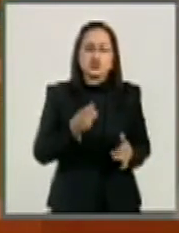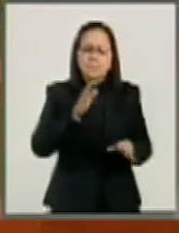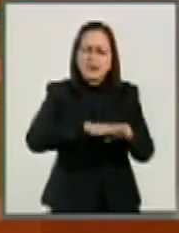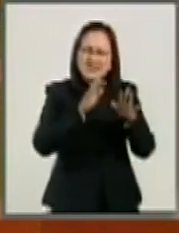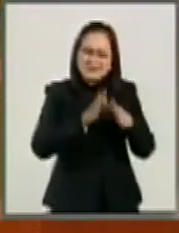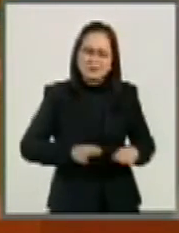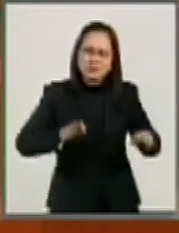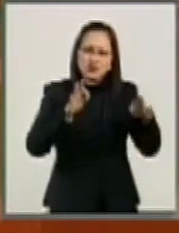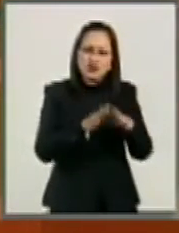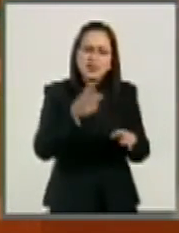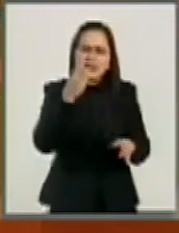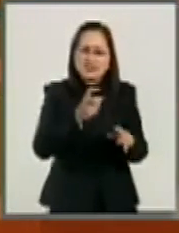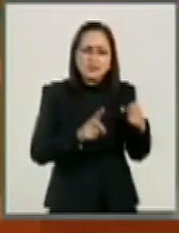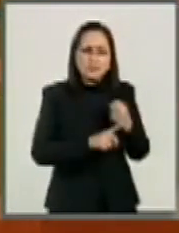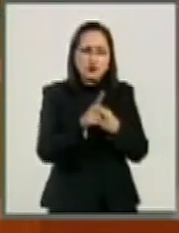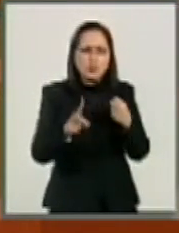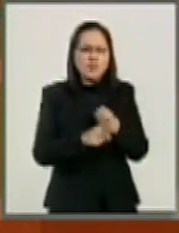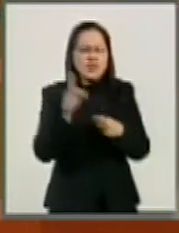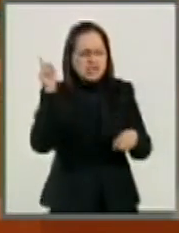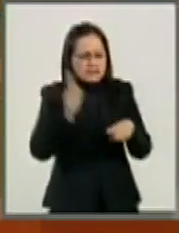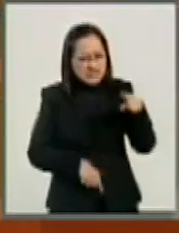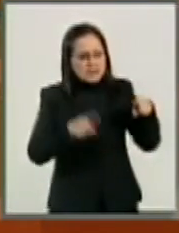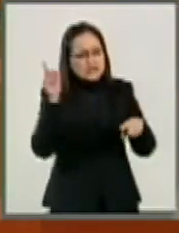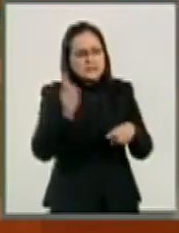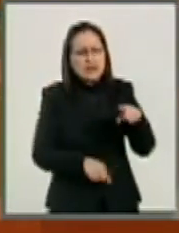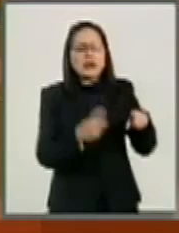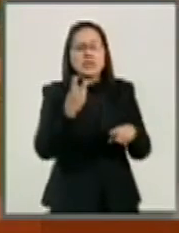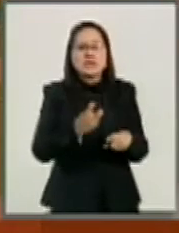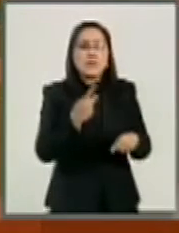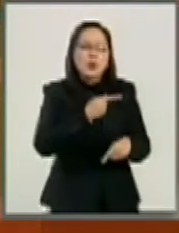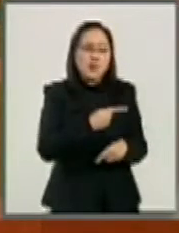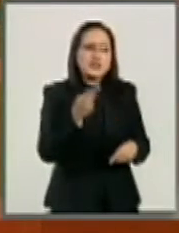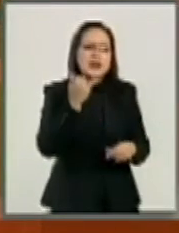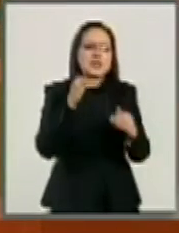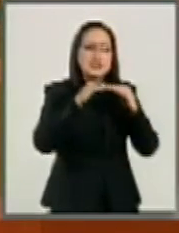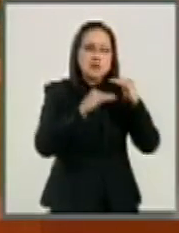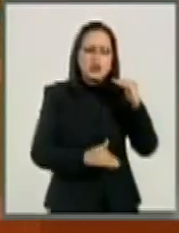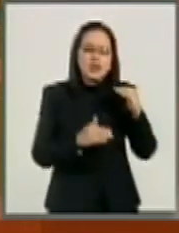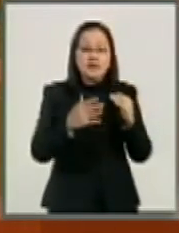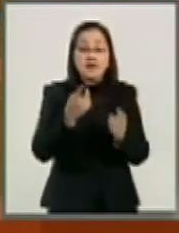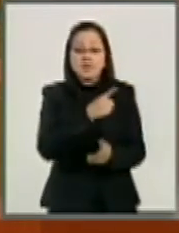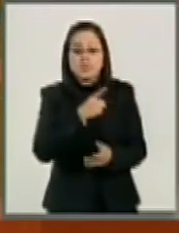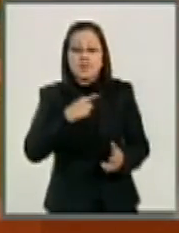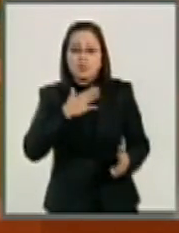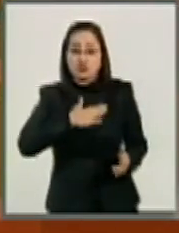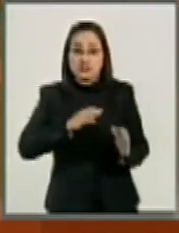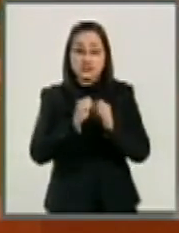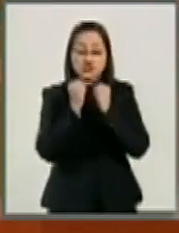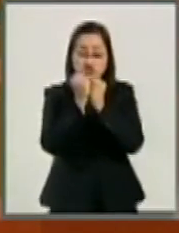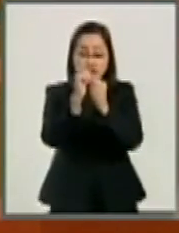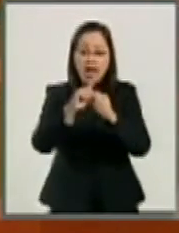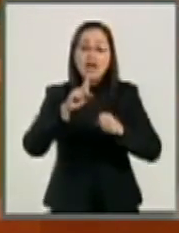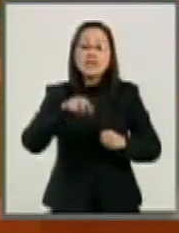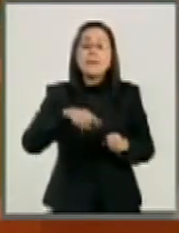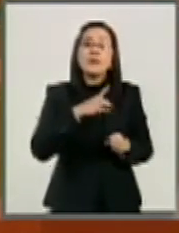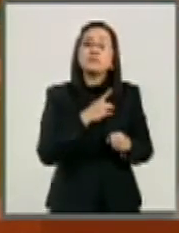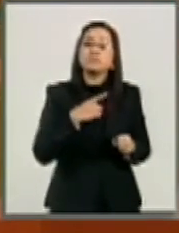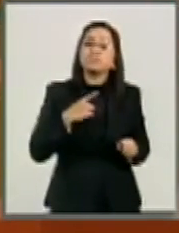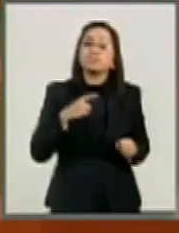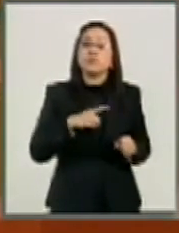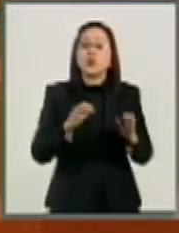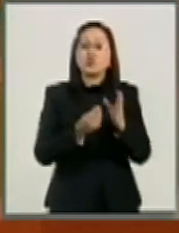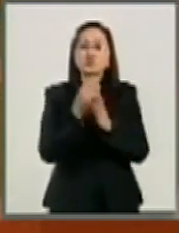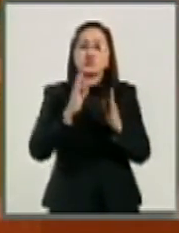Estado al combate a ambos. Vamos a darle a la justicia social un instrumento concreto y